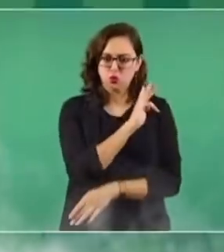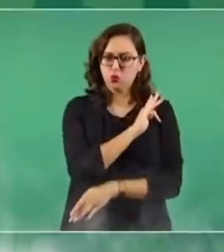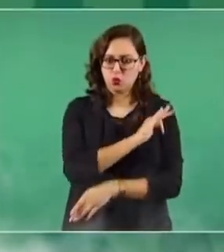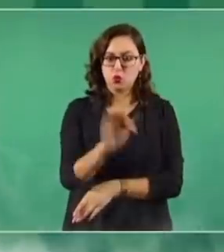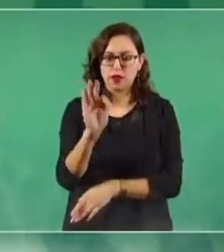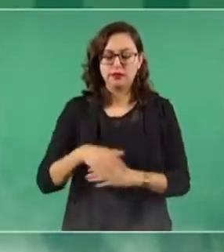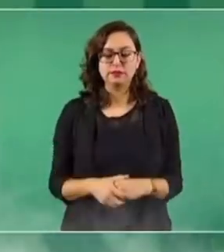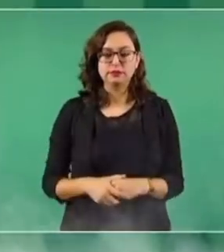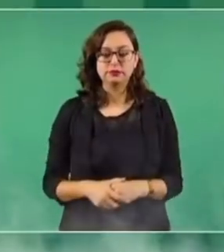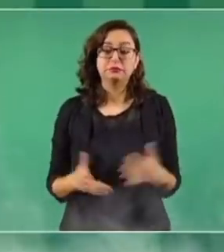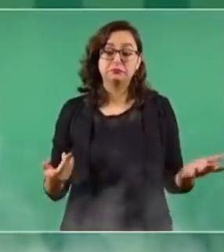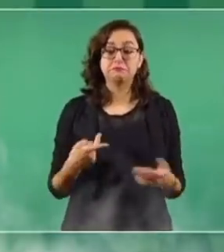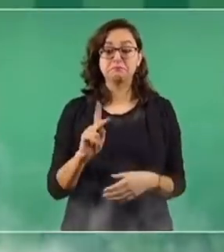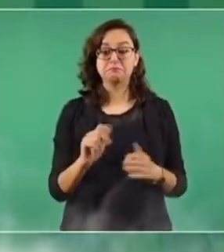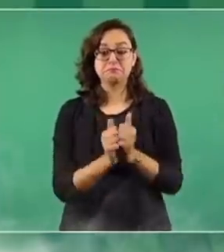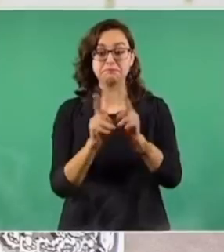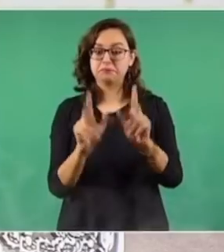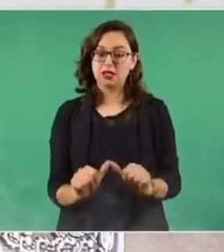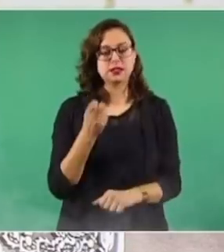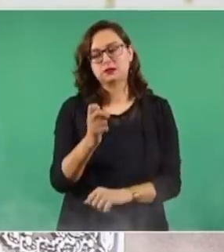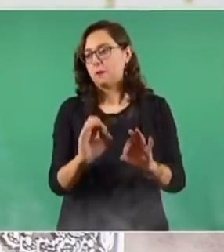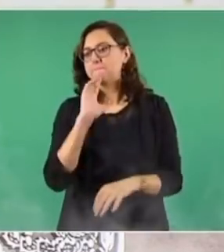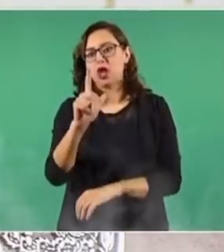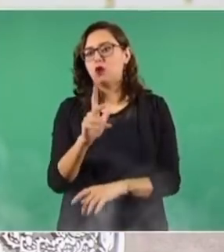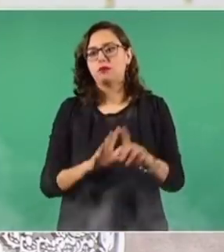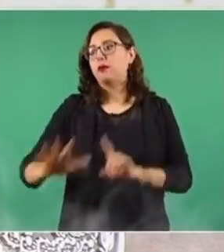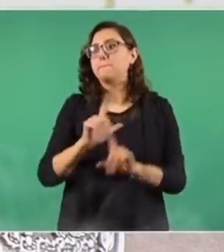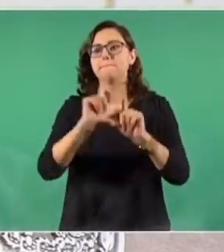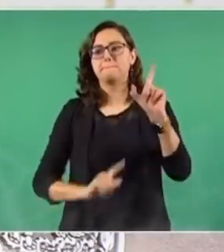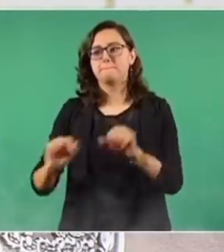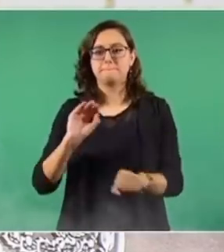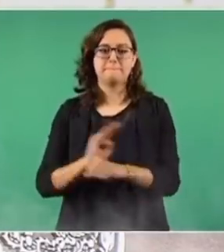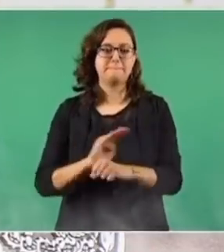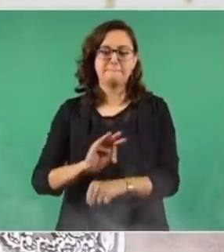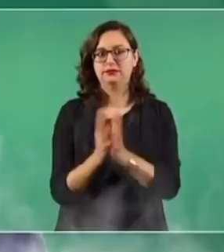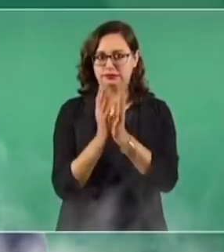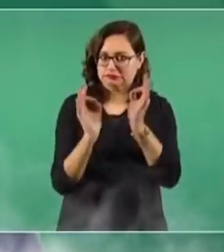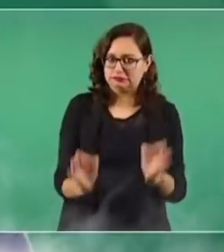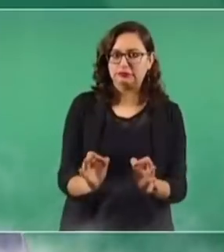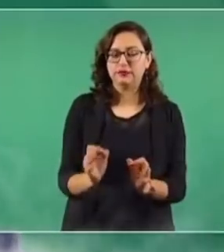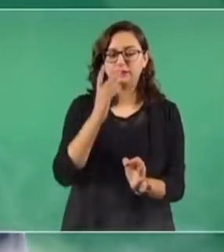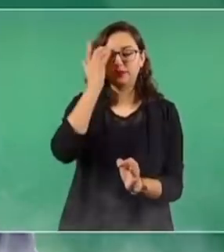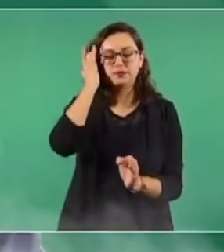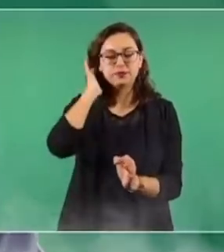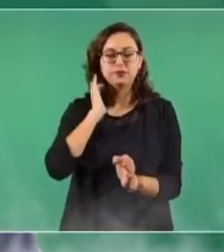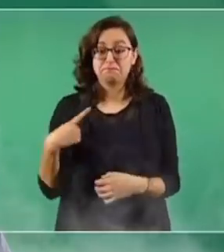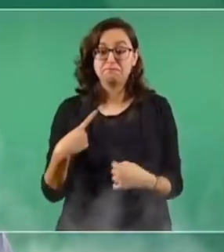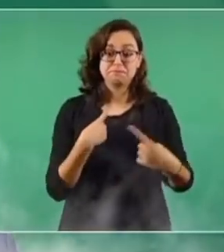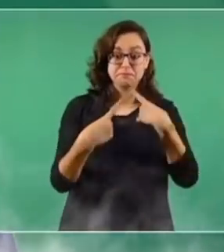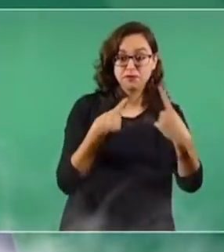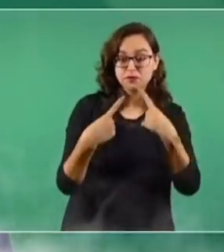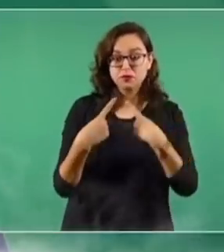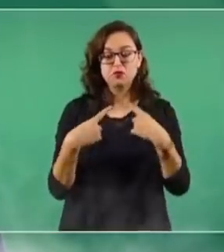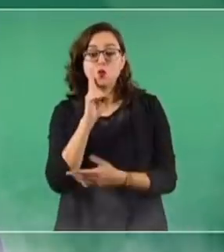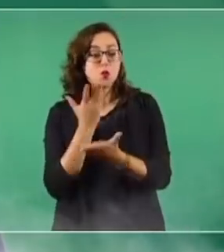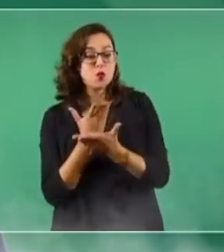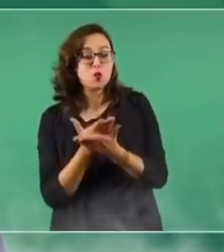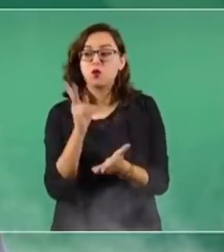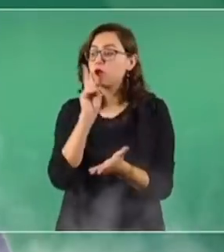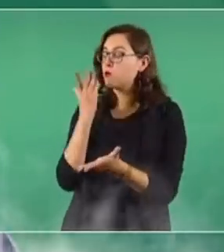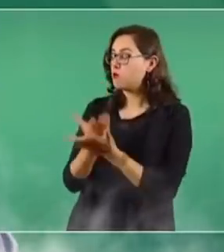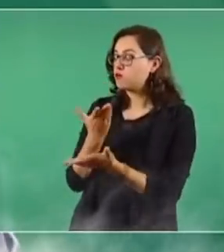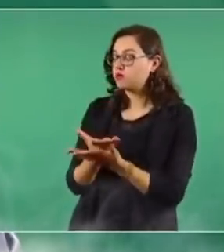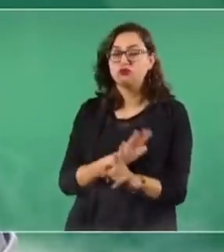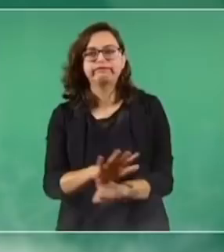cuando se actúe de manera pacífica, porque es por el bien del país. La democracia es así, en todos lados. Tiene que haber debate. argumentarse. Tiene que